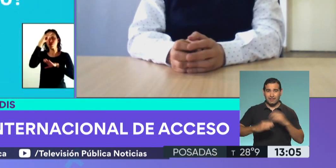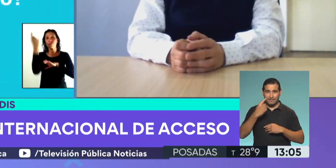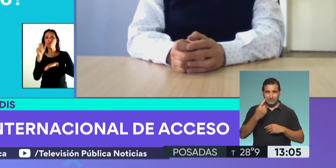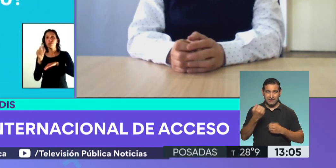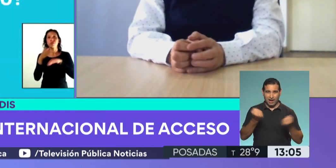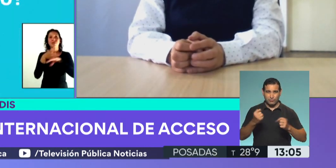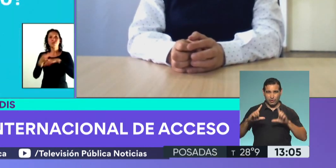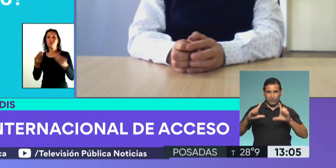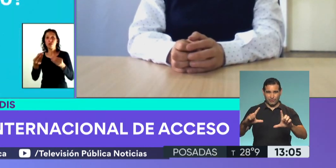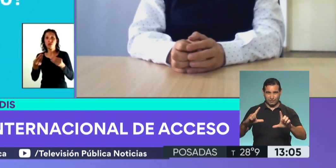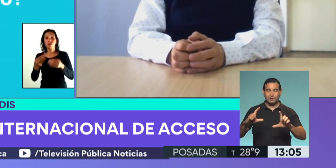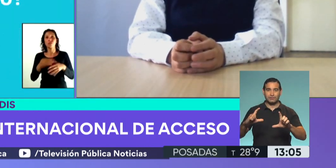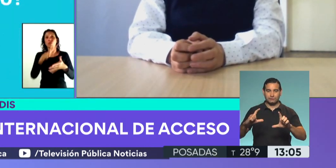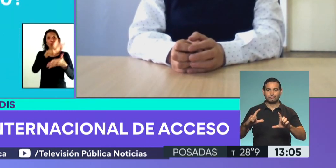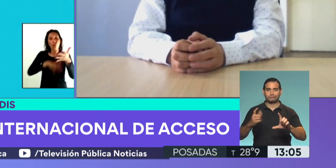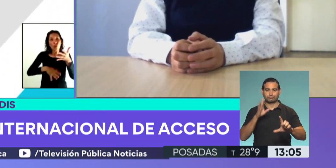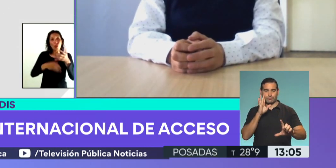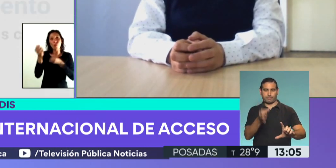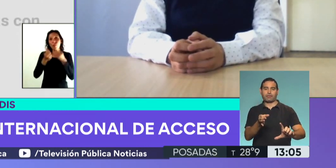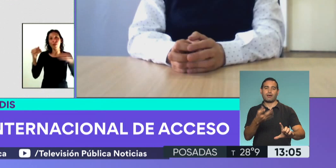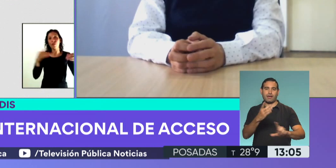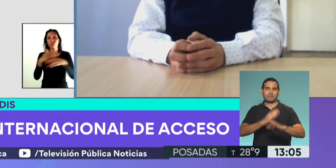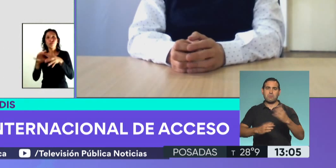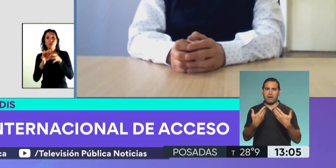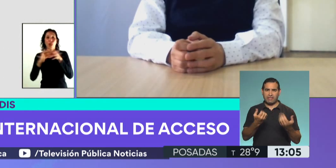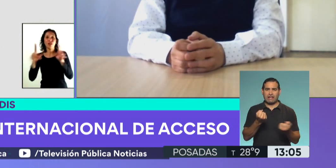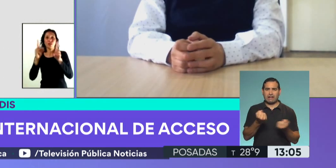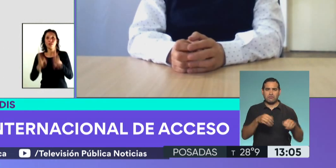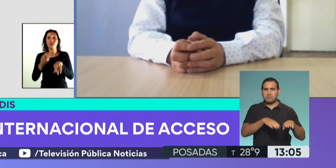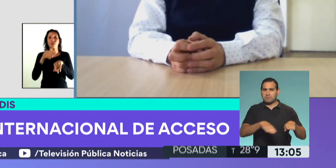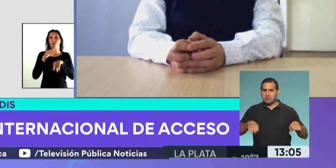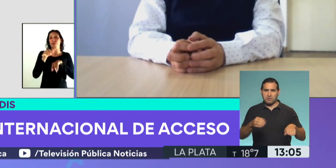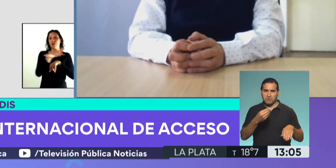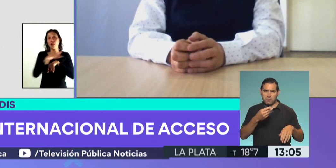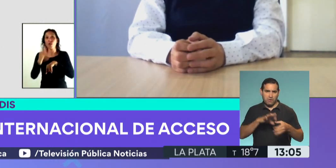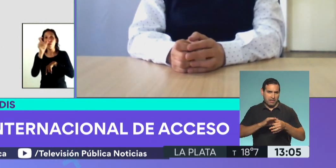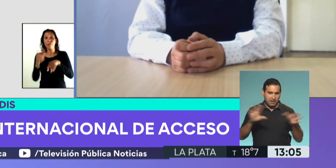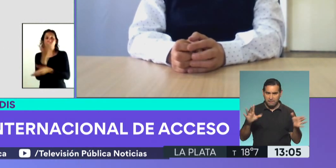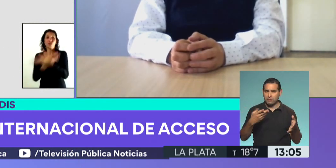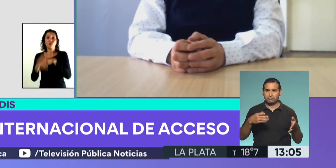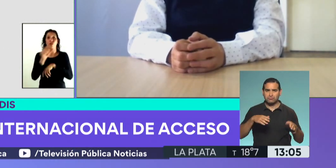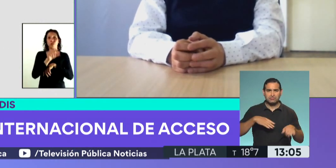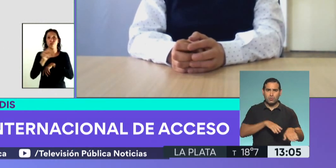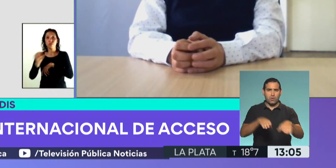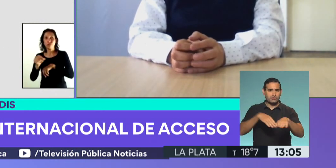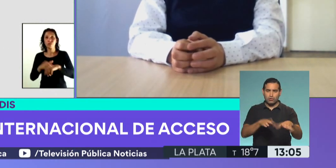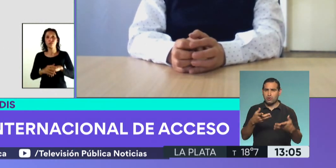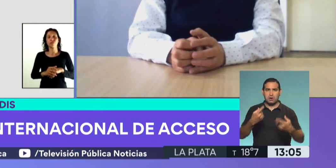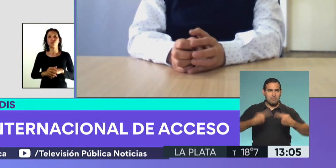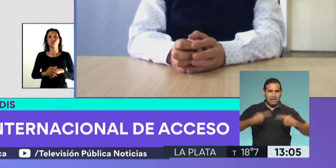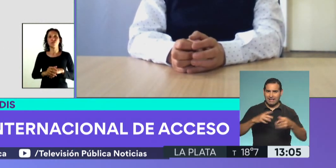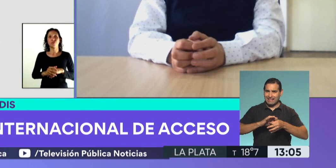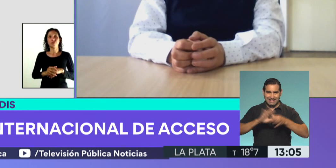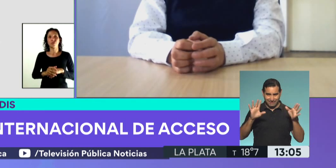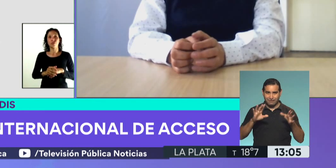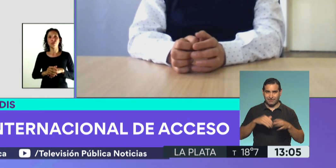desplazan y que permite justamente el libre estacionamiento o la libre circulación, libre peaje en aquellos